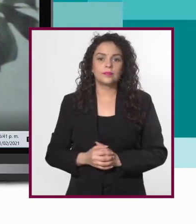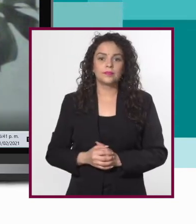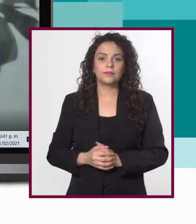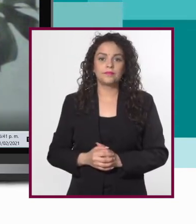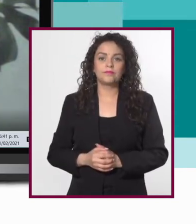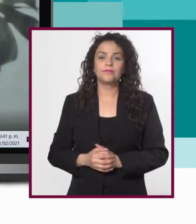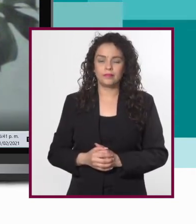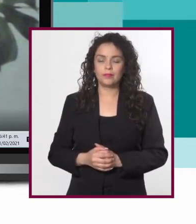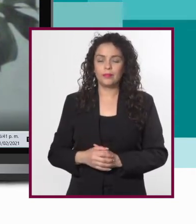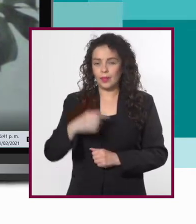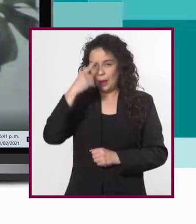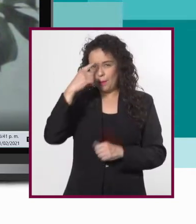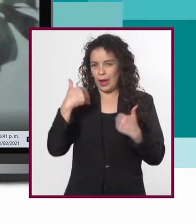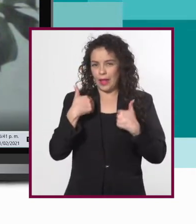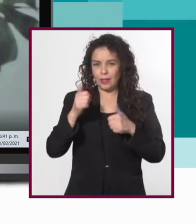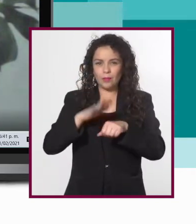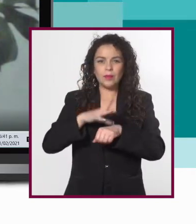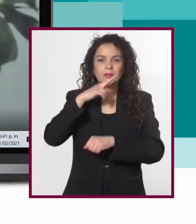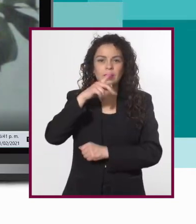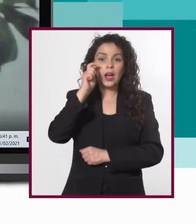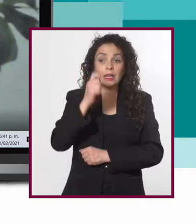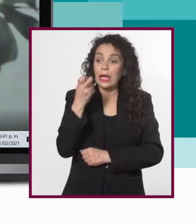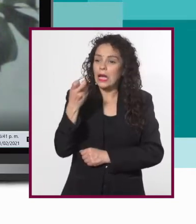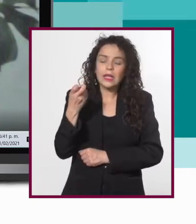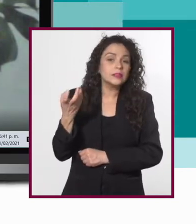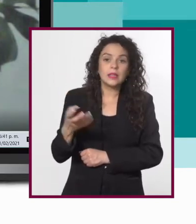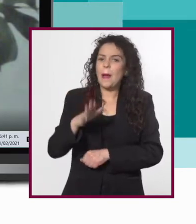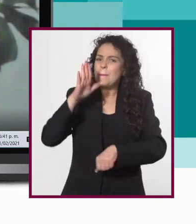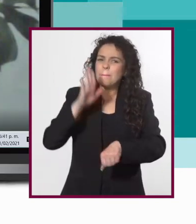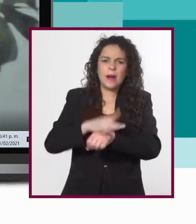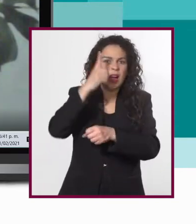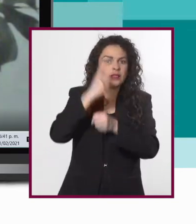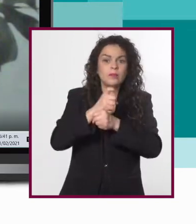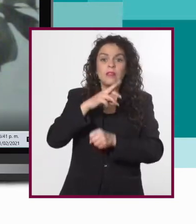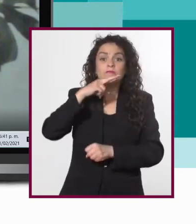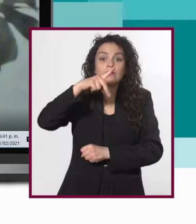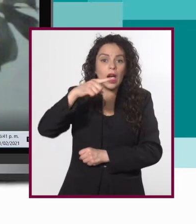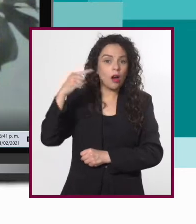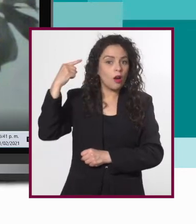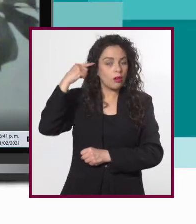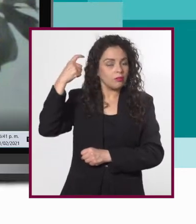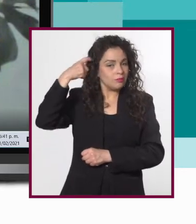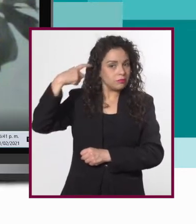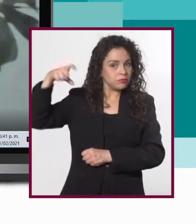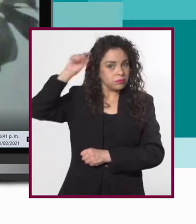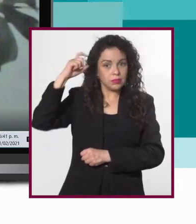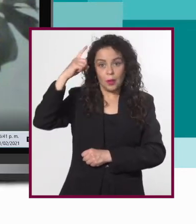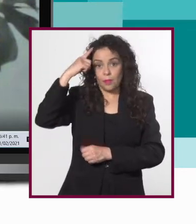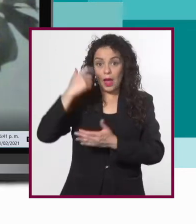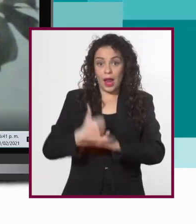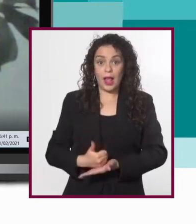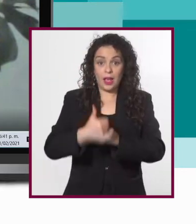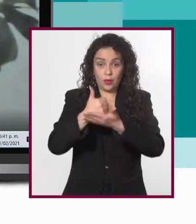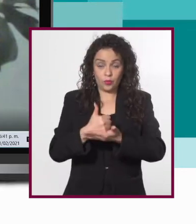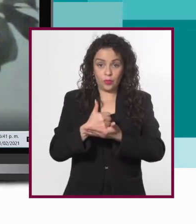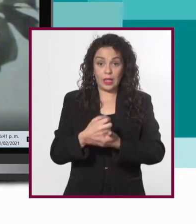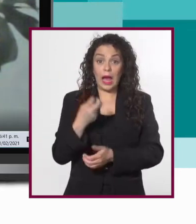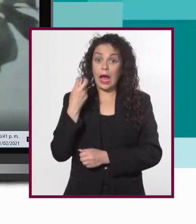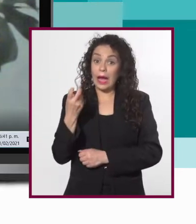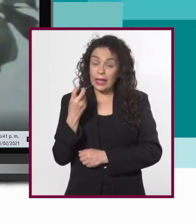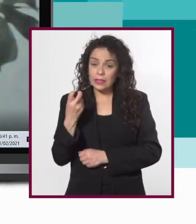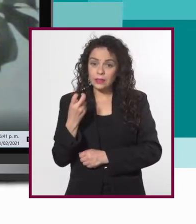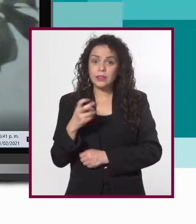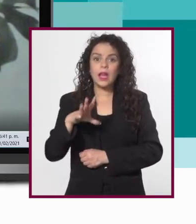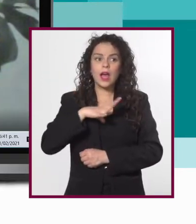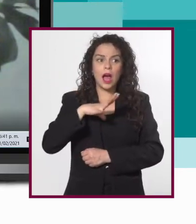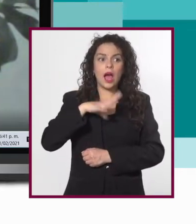podríamos para poder entender un poquito sería como el mejor auxiliar auditivo. Dentro de esto para auxiliares para implante